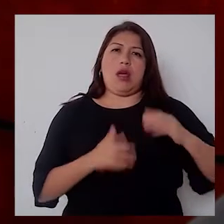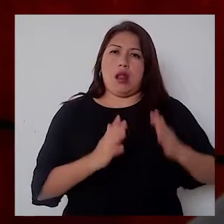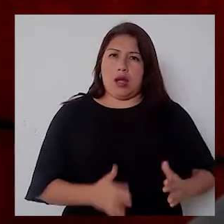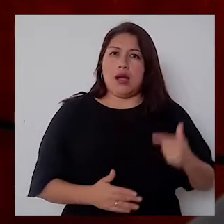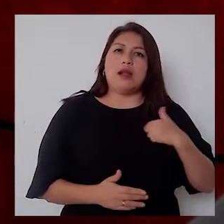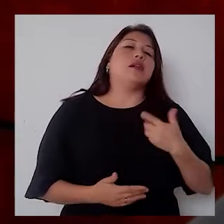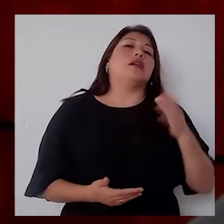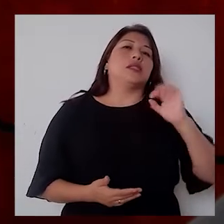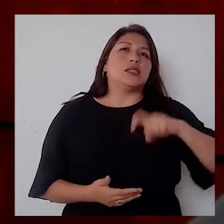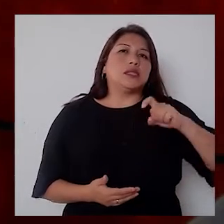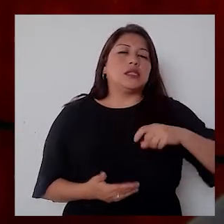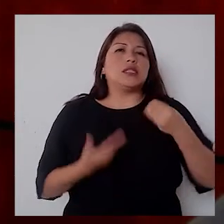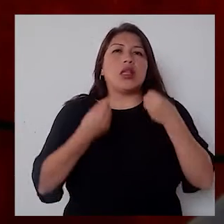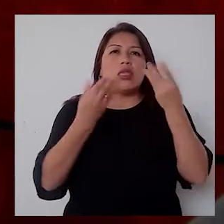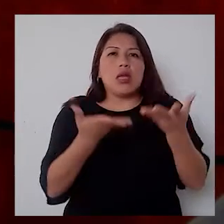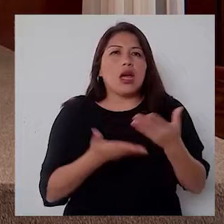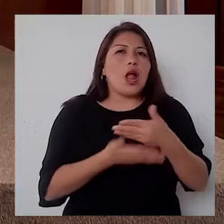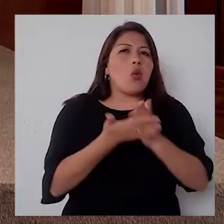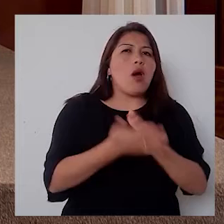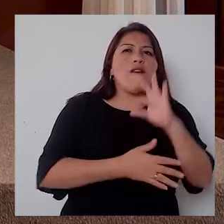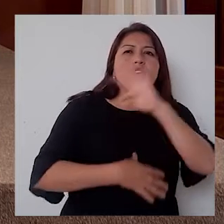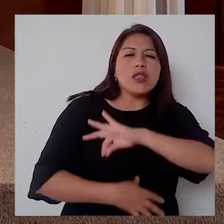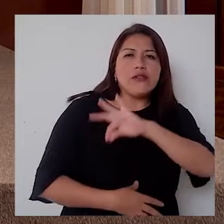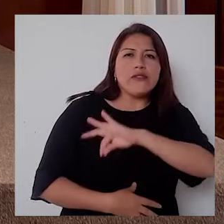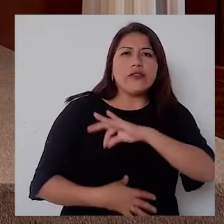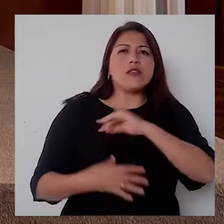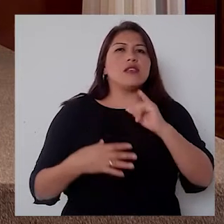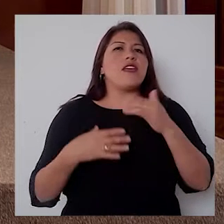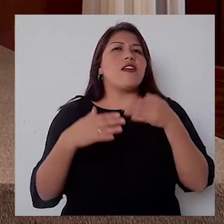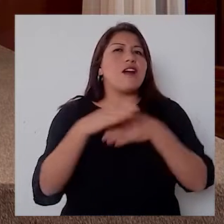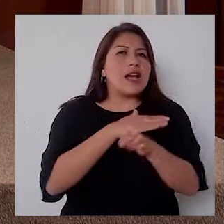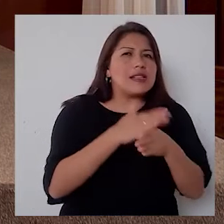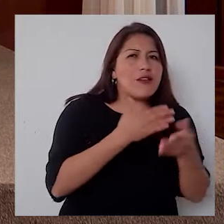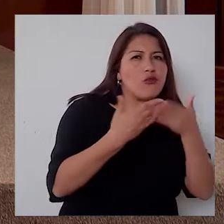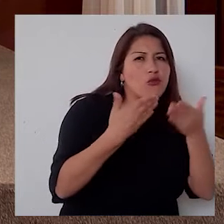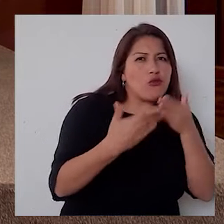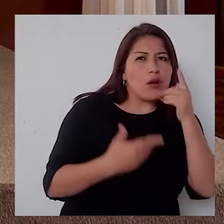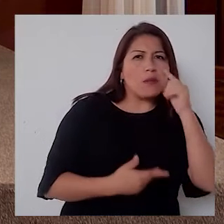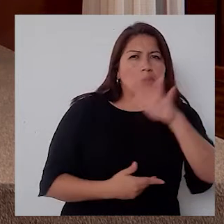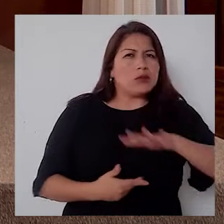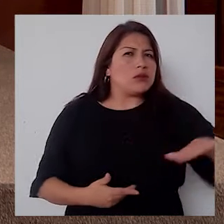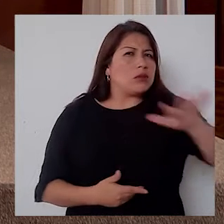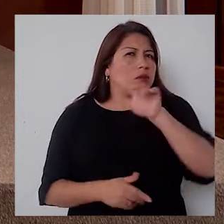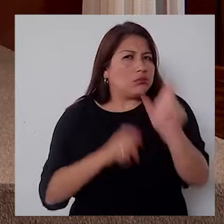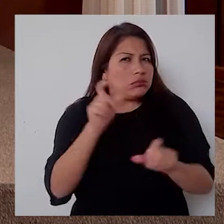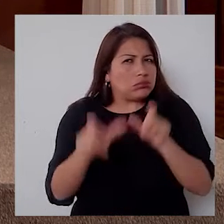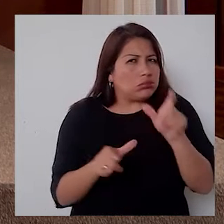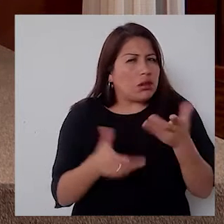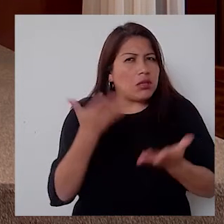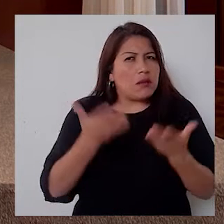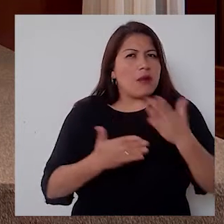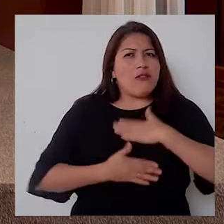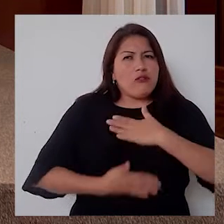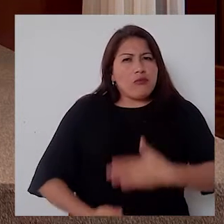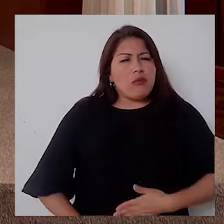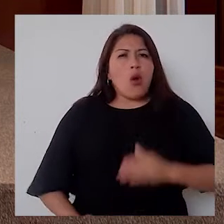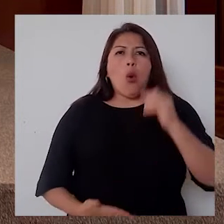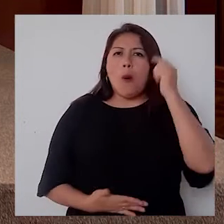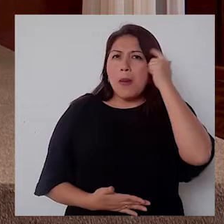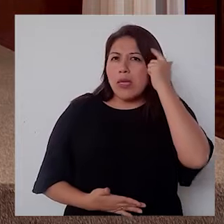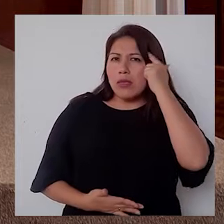beneficio y las mayores facilidades a las personas con algún tipo de discapacidad física o mental